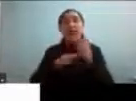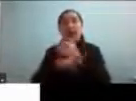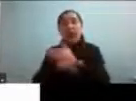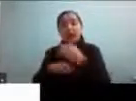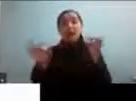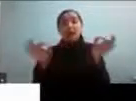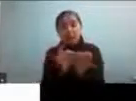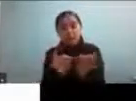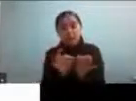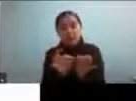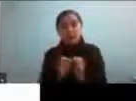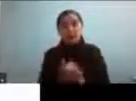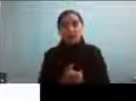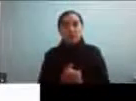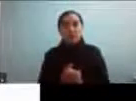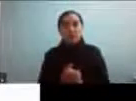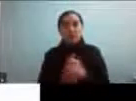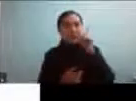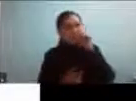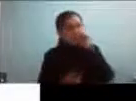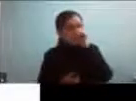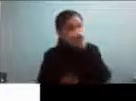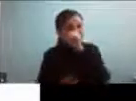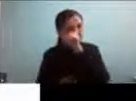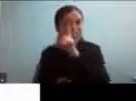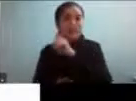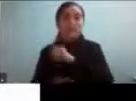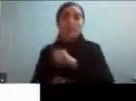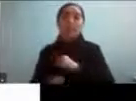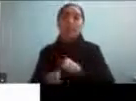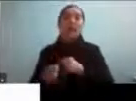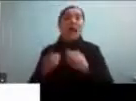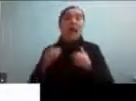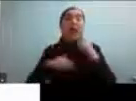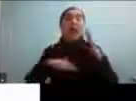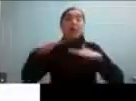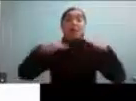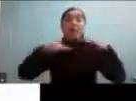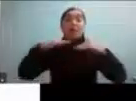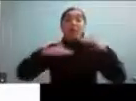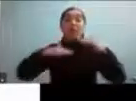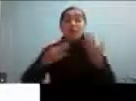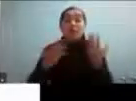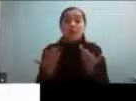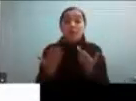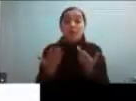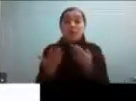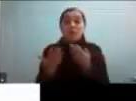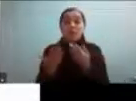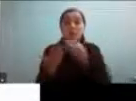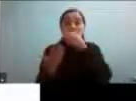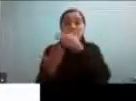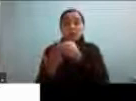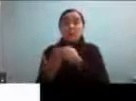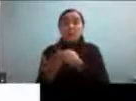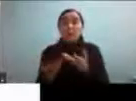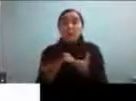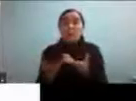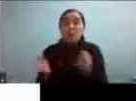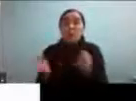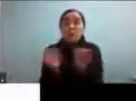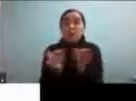anticipar es una cosa que es bastante compleja y que a veces puede representar instrucciones que son bastante abstractas